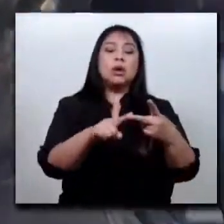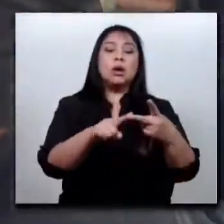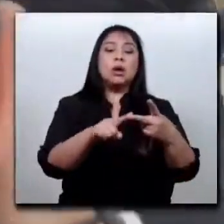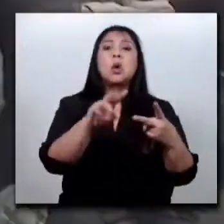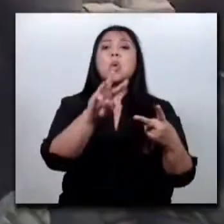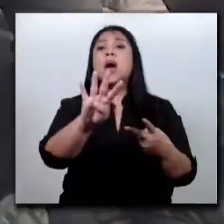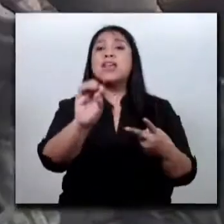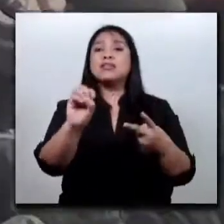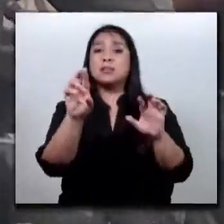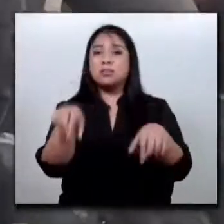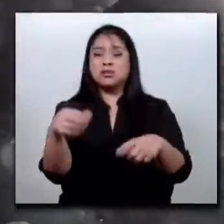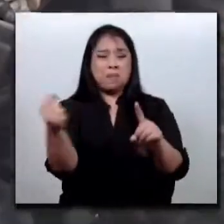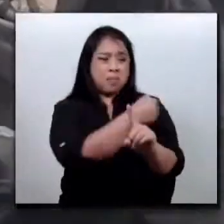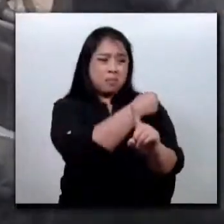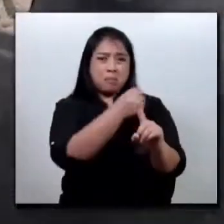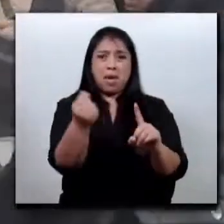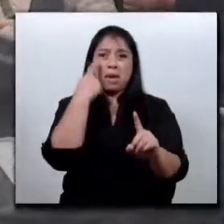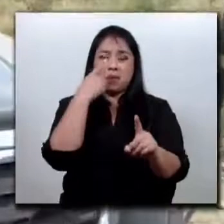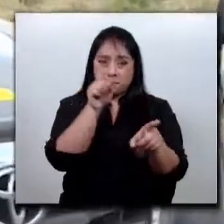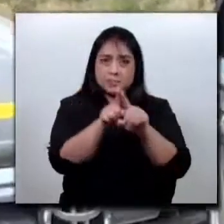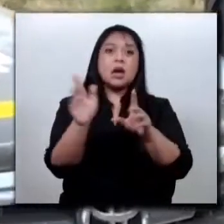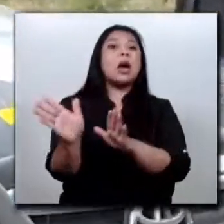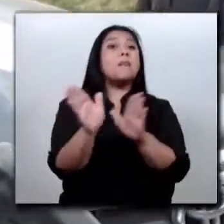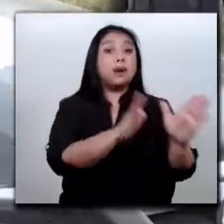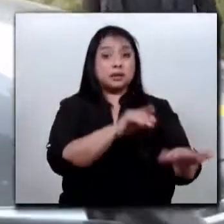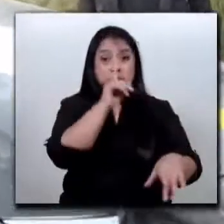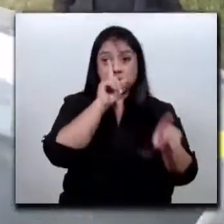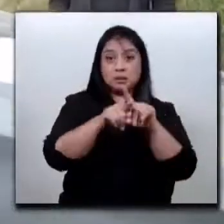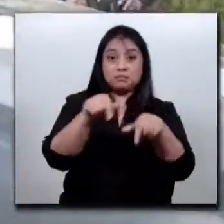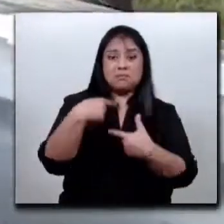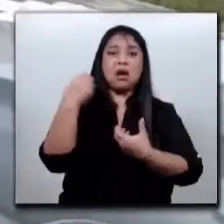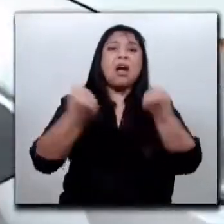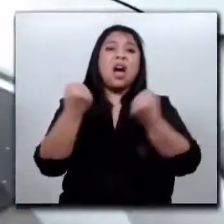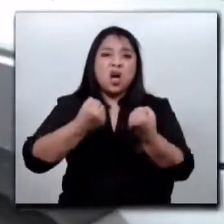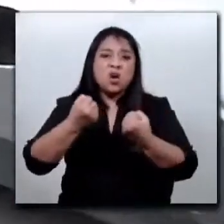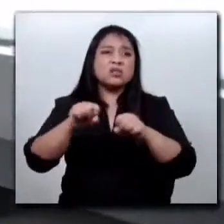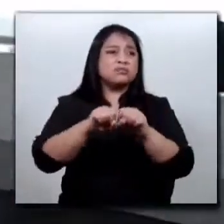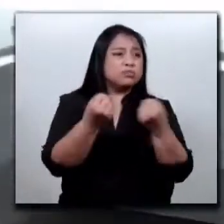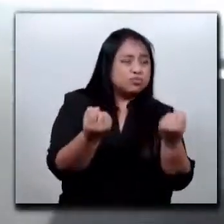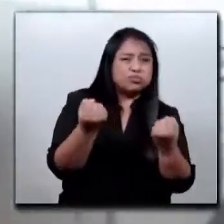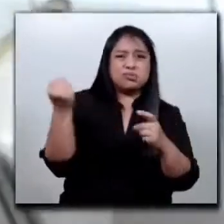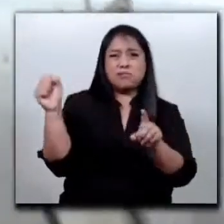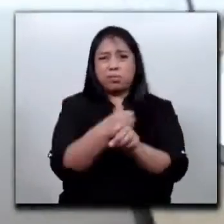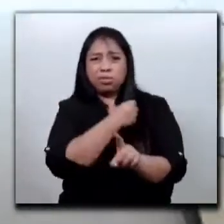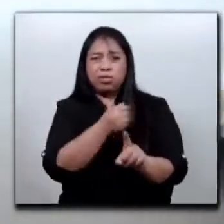contundentes, aparte de los daños causados a vehículos y otras unidades de gobierno.